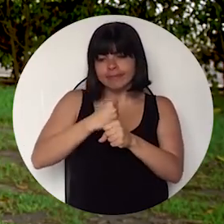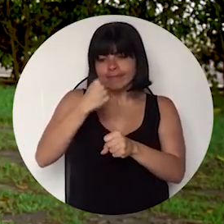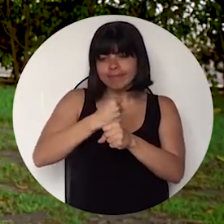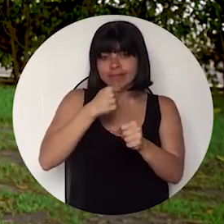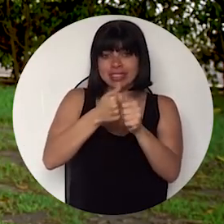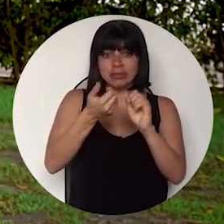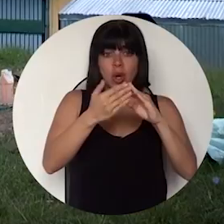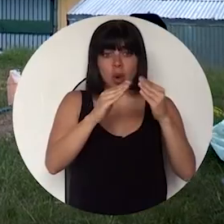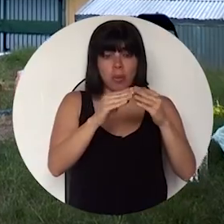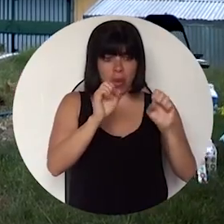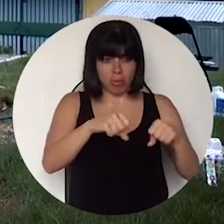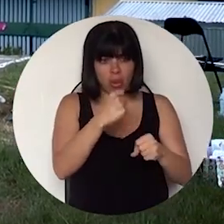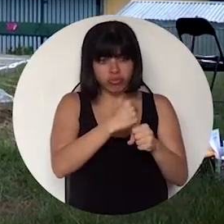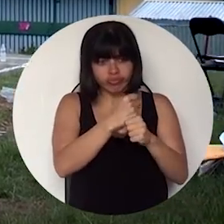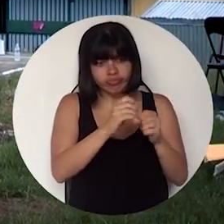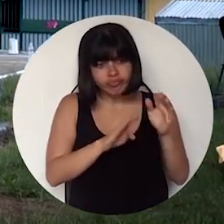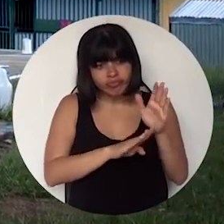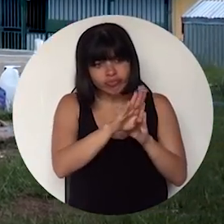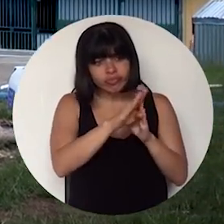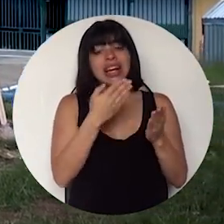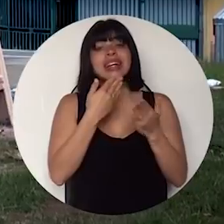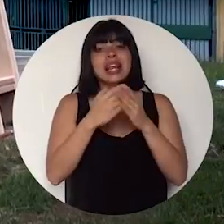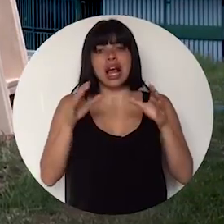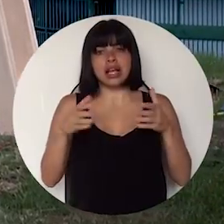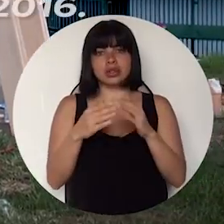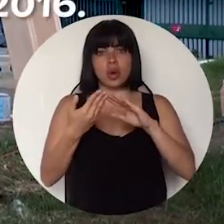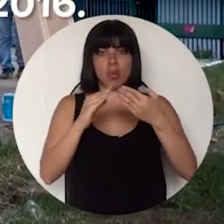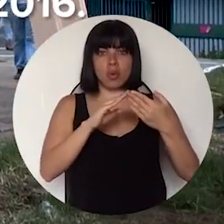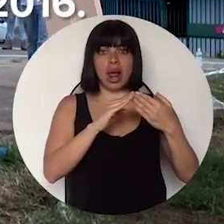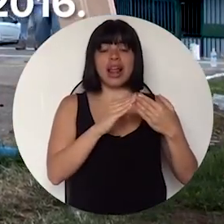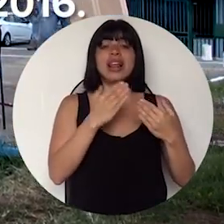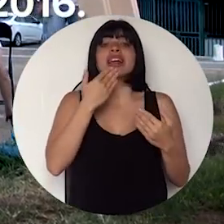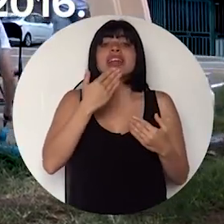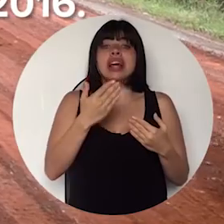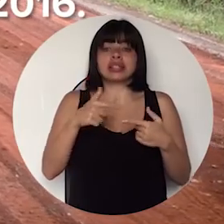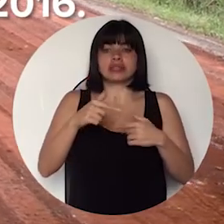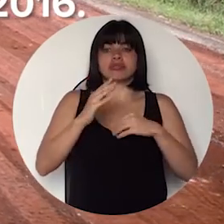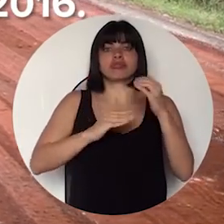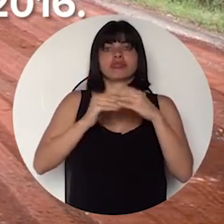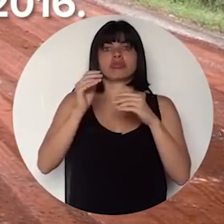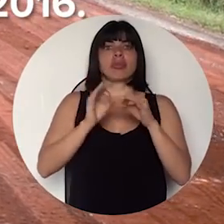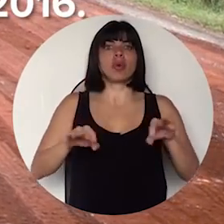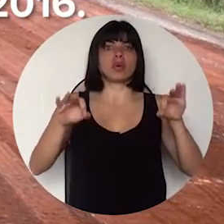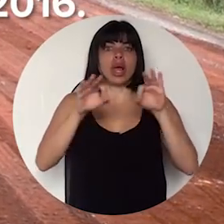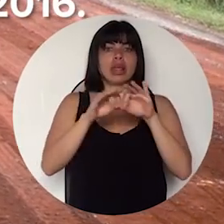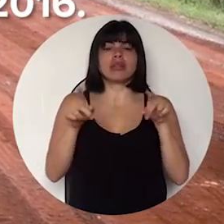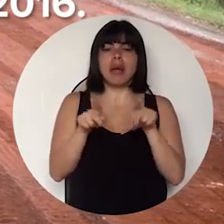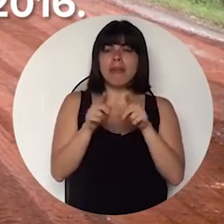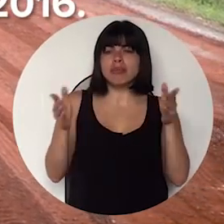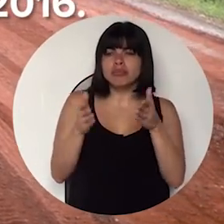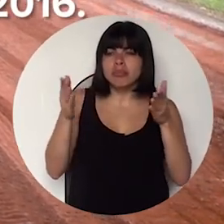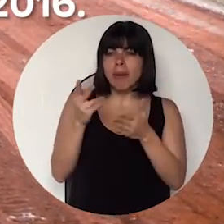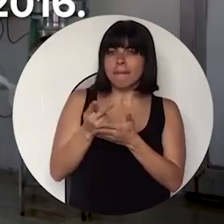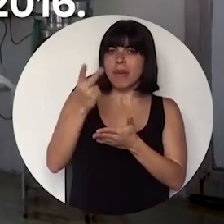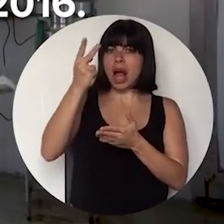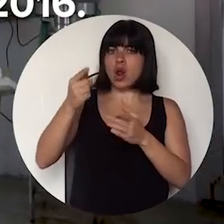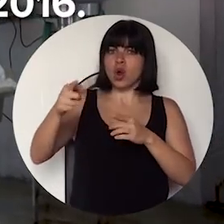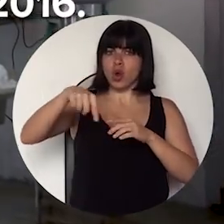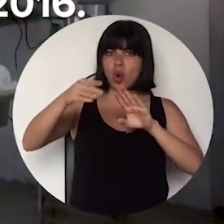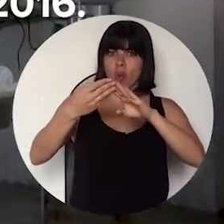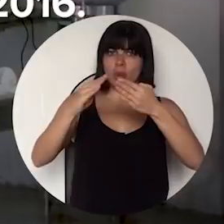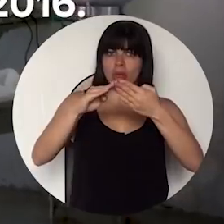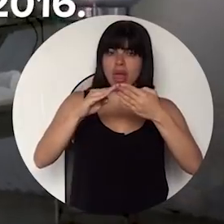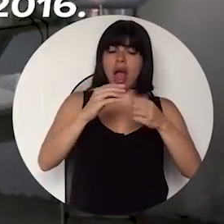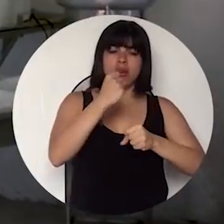gestión de las comunidades, pero también, gracias al Movimiento Comunal, se han realizado obras impactivas, se han promovido los valores en las